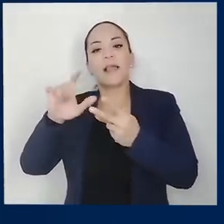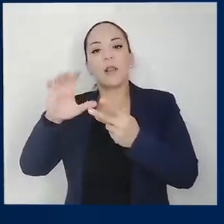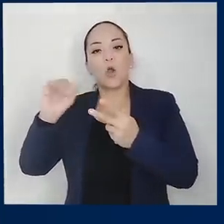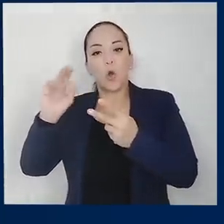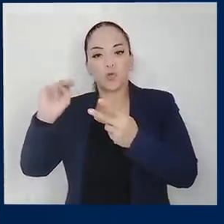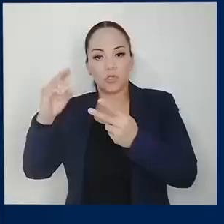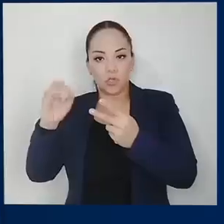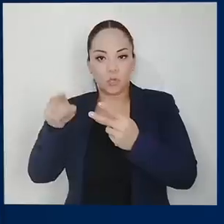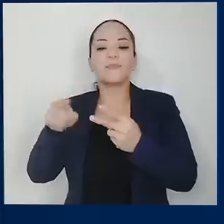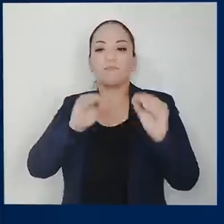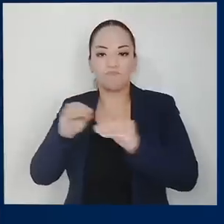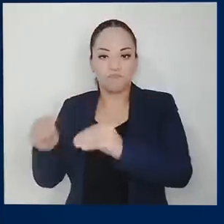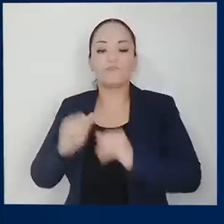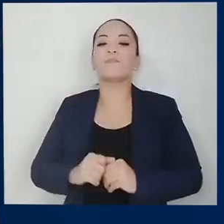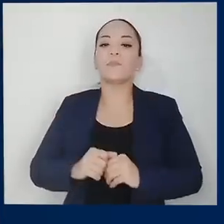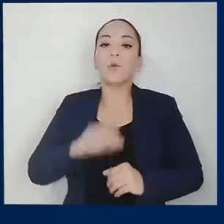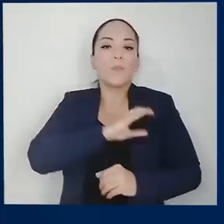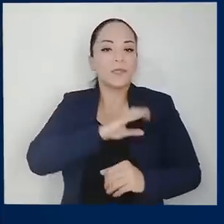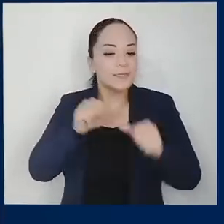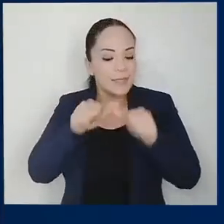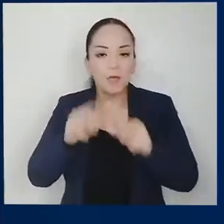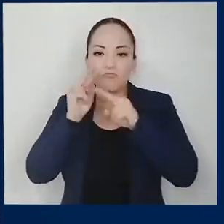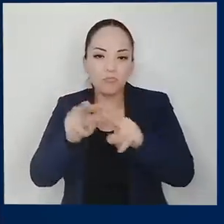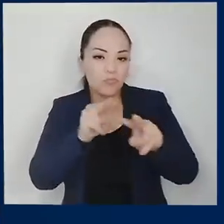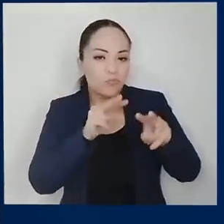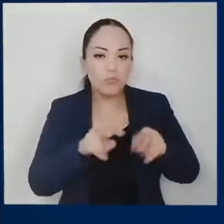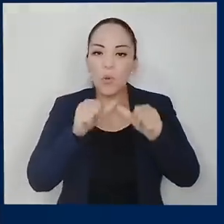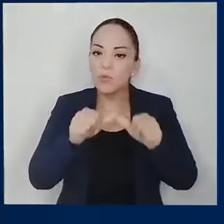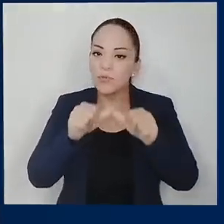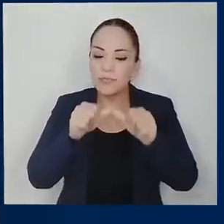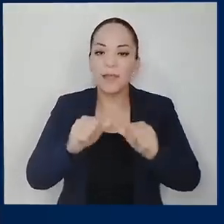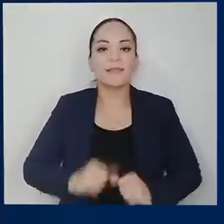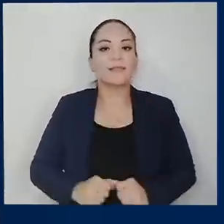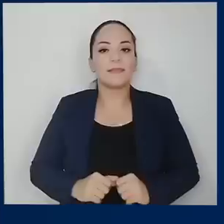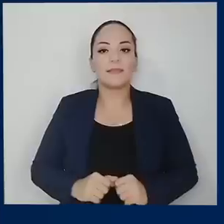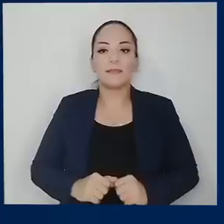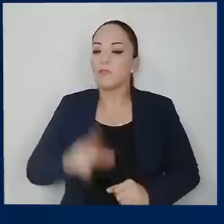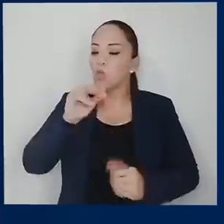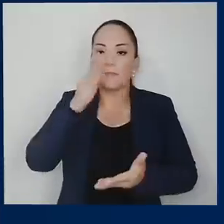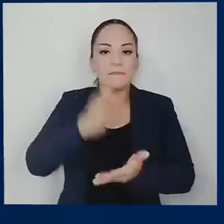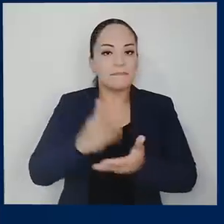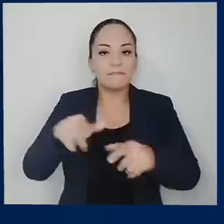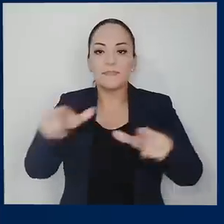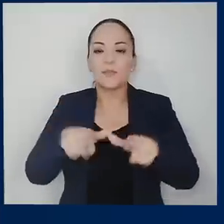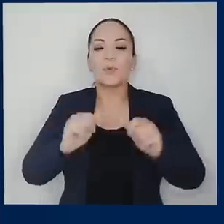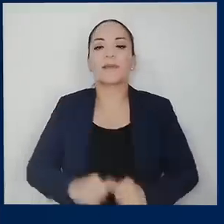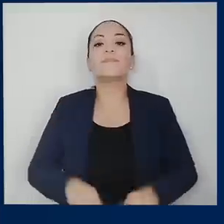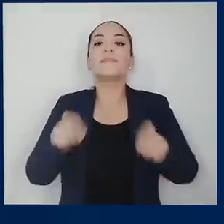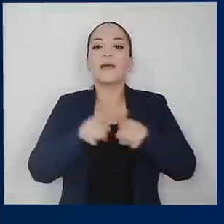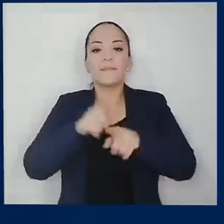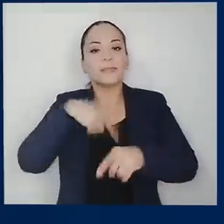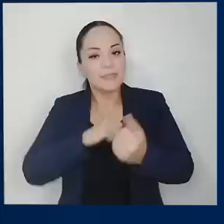continuaron dando patrullaje de manera constante e ininterrumpida en toda la zona. E incluso